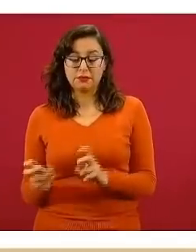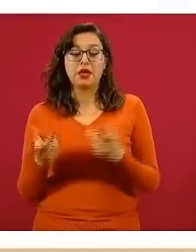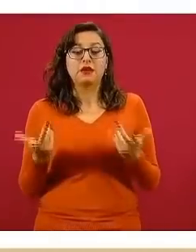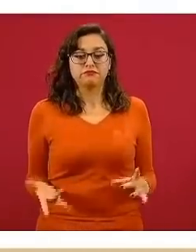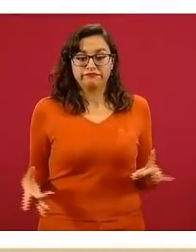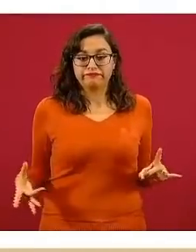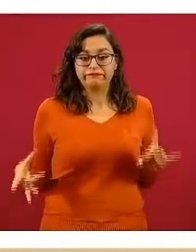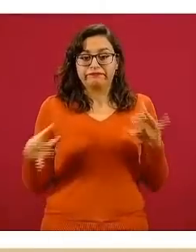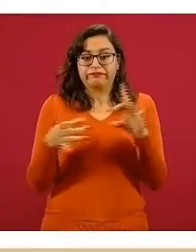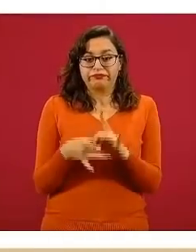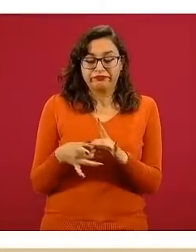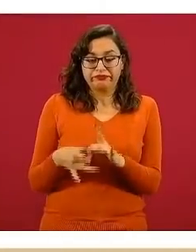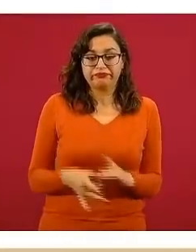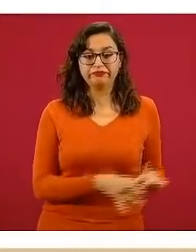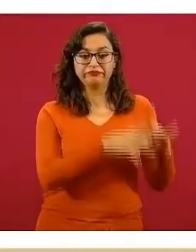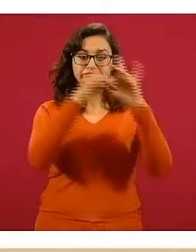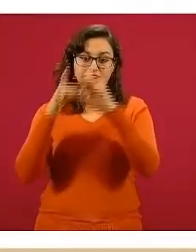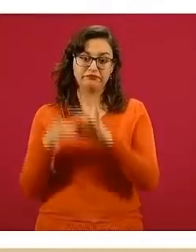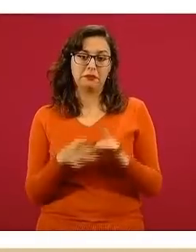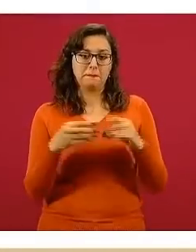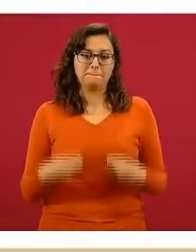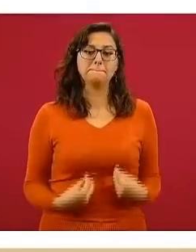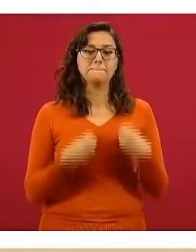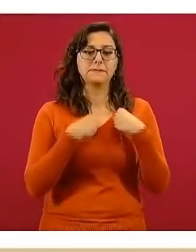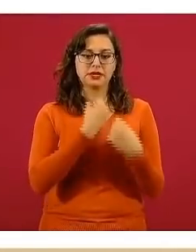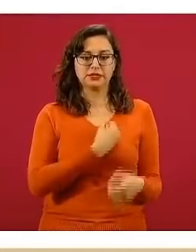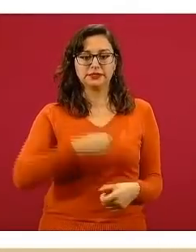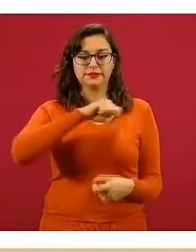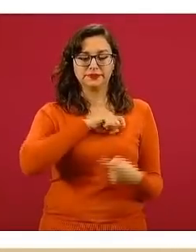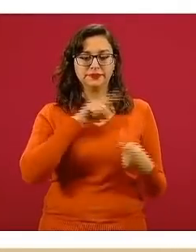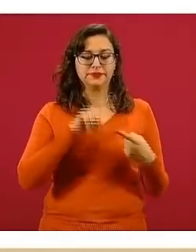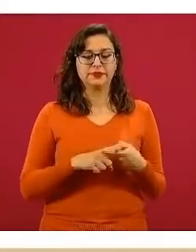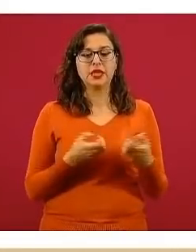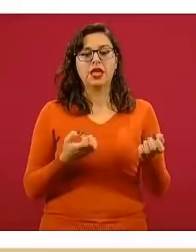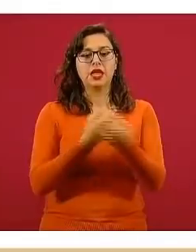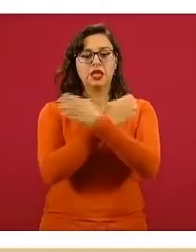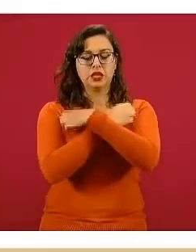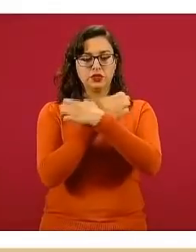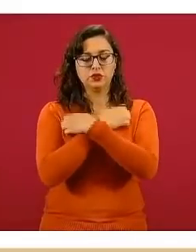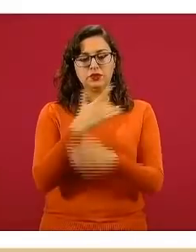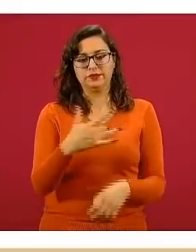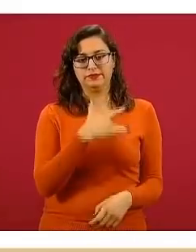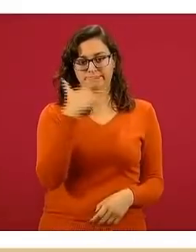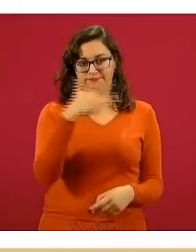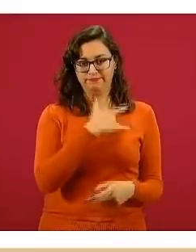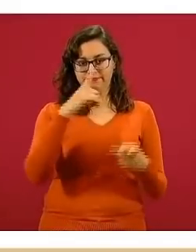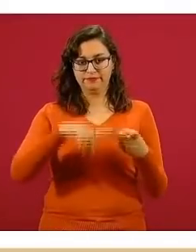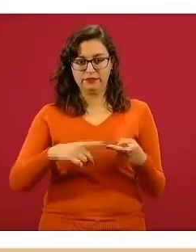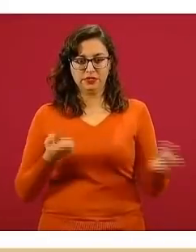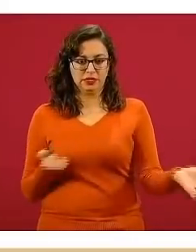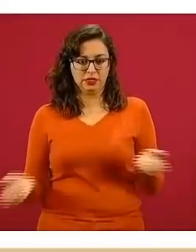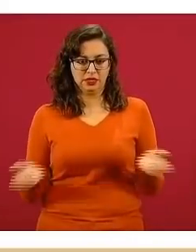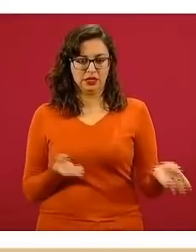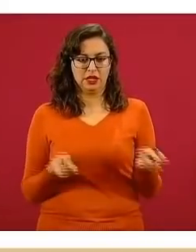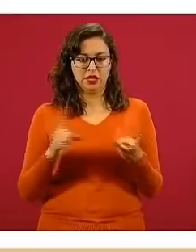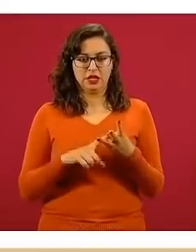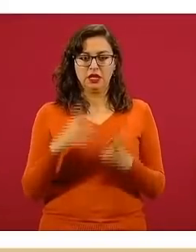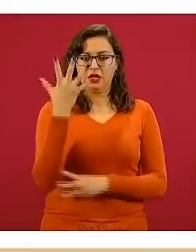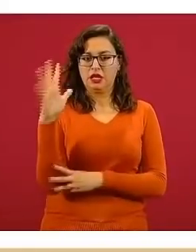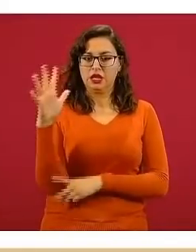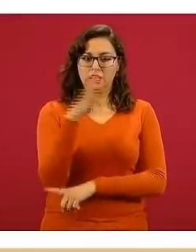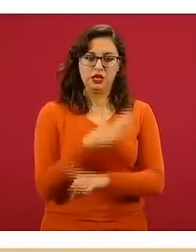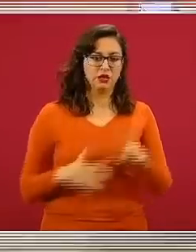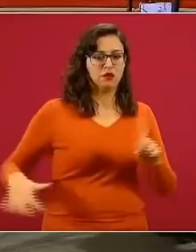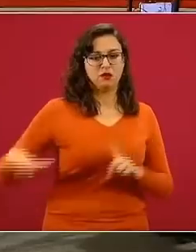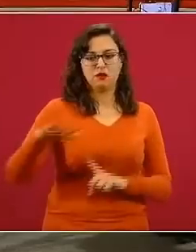relacionados con vida saludable. Y estos son educación socioemocional, educación física, conocimiento del medio, ciencias